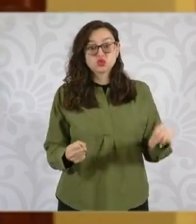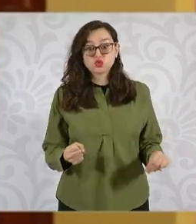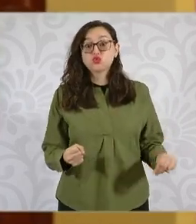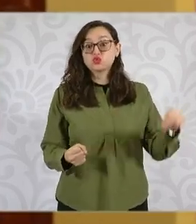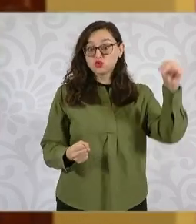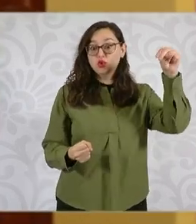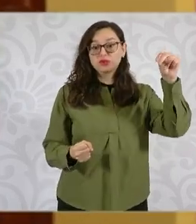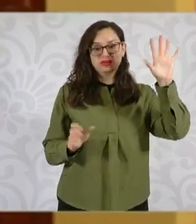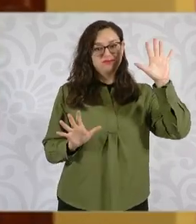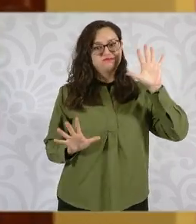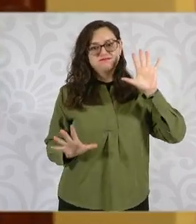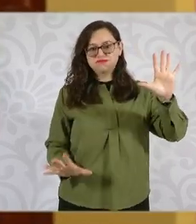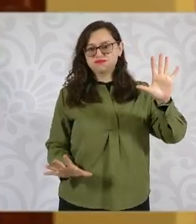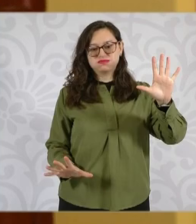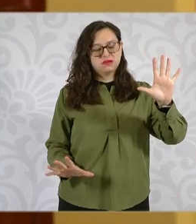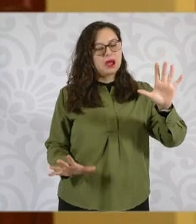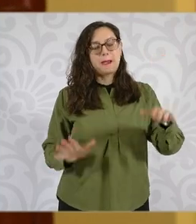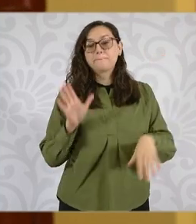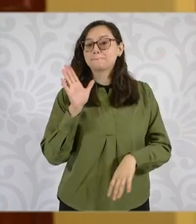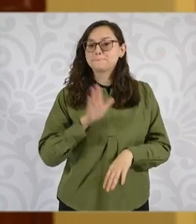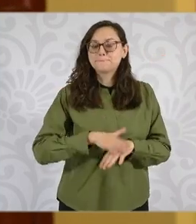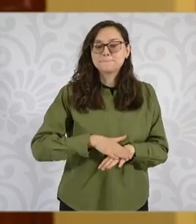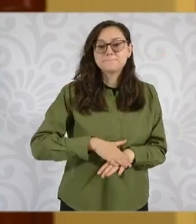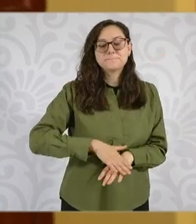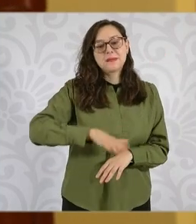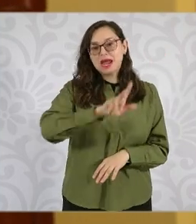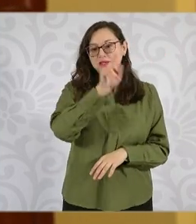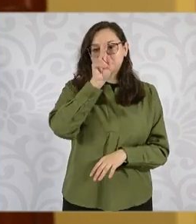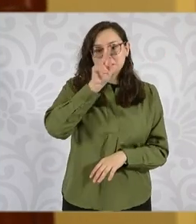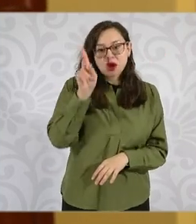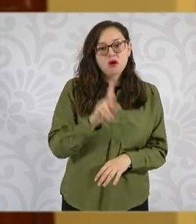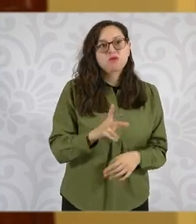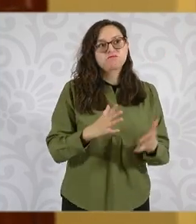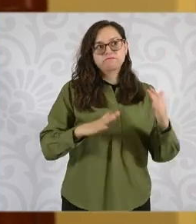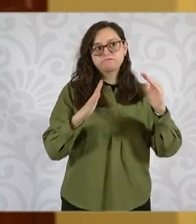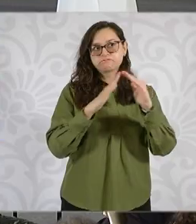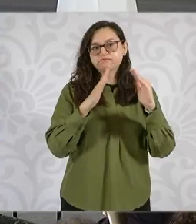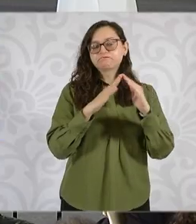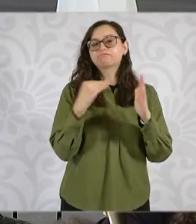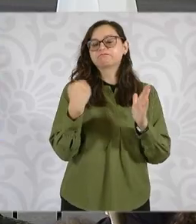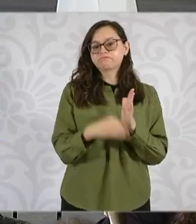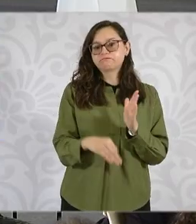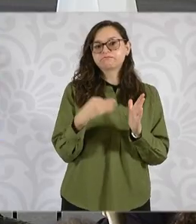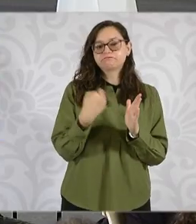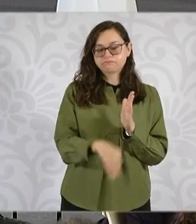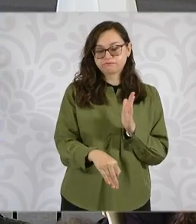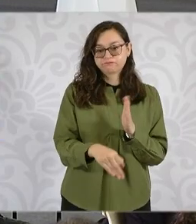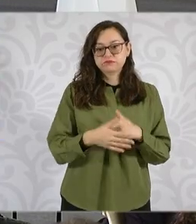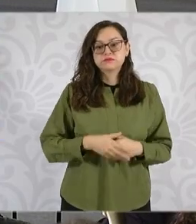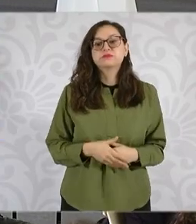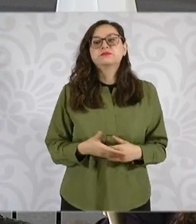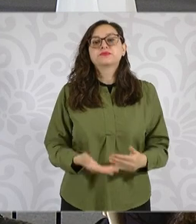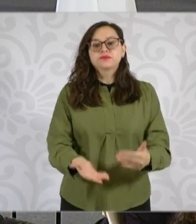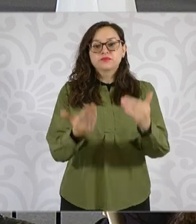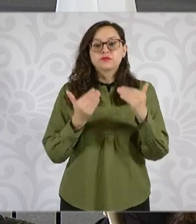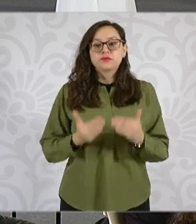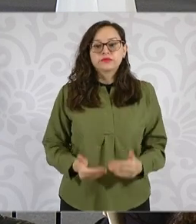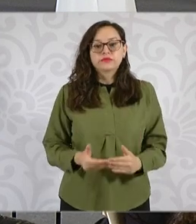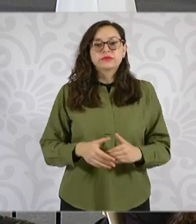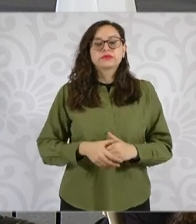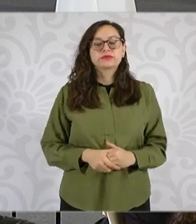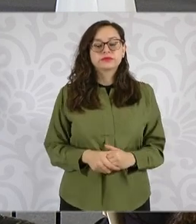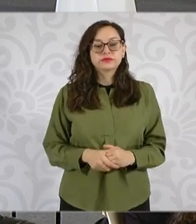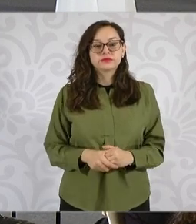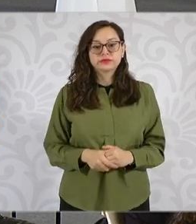norte es donde se encuentran las mayores necesidades y condiciones de rezago. En la que sigue, entonces,